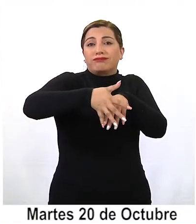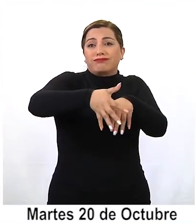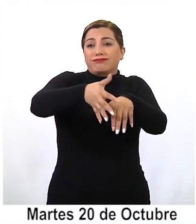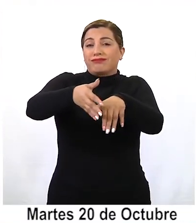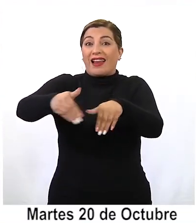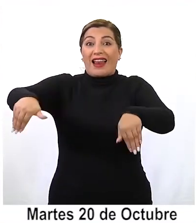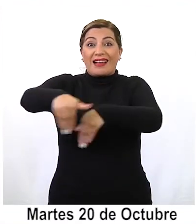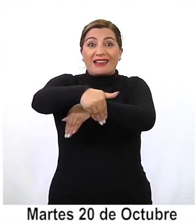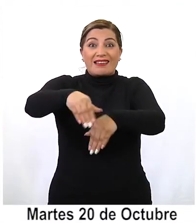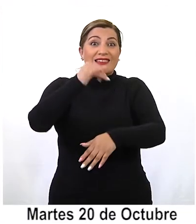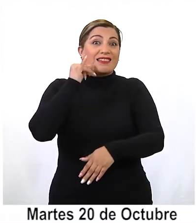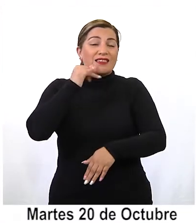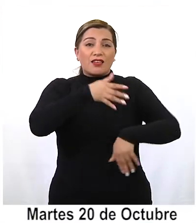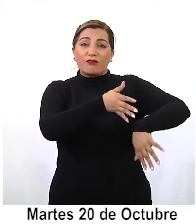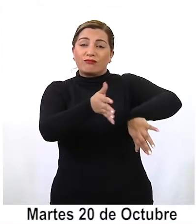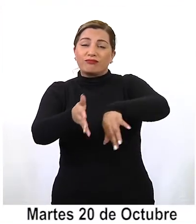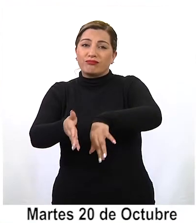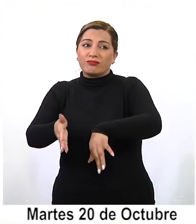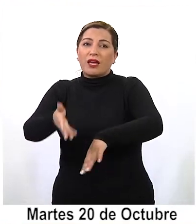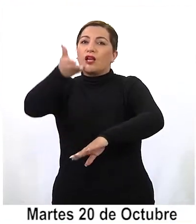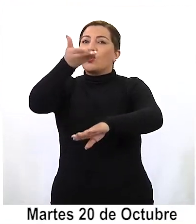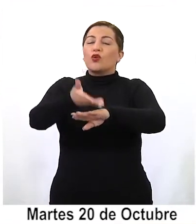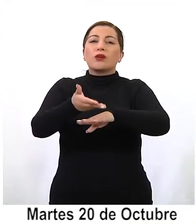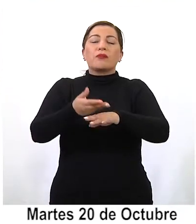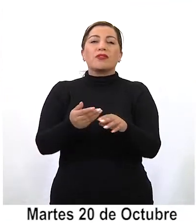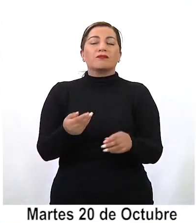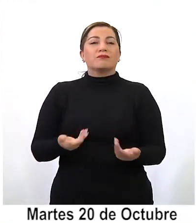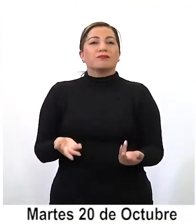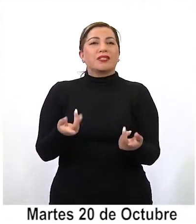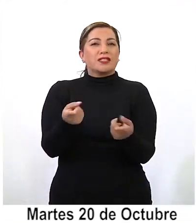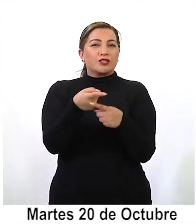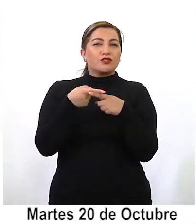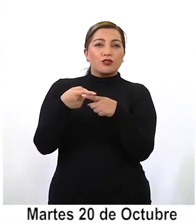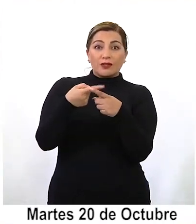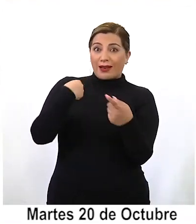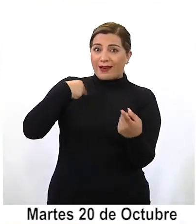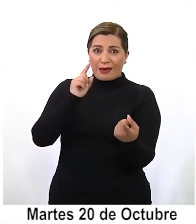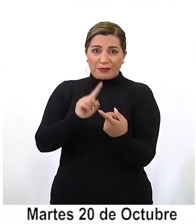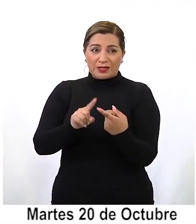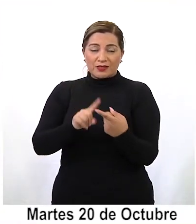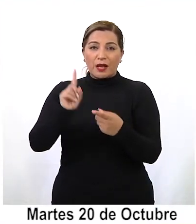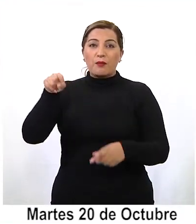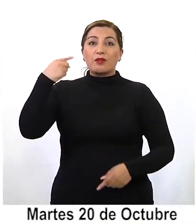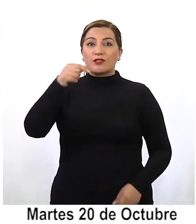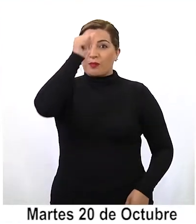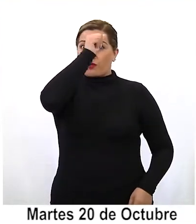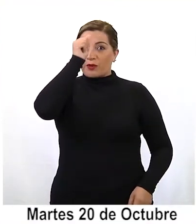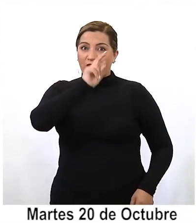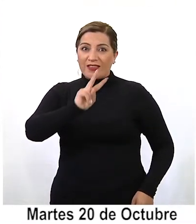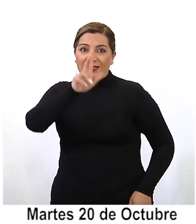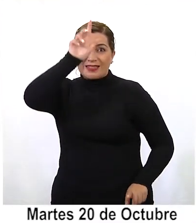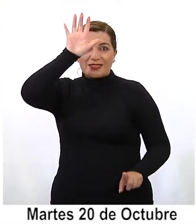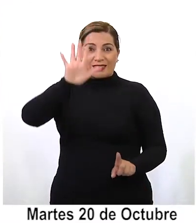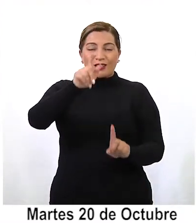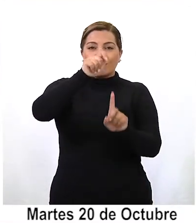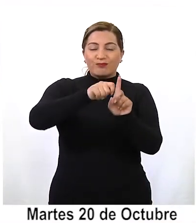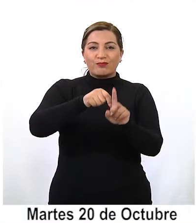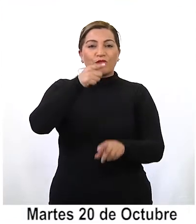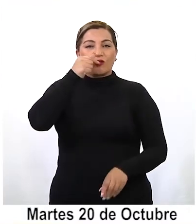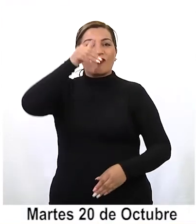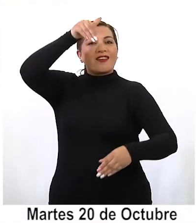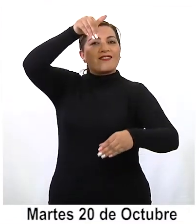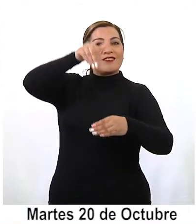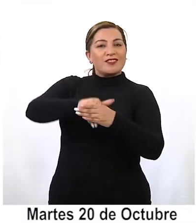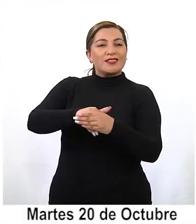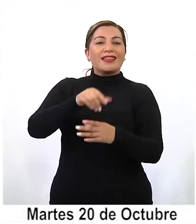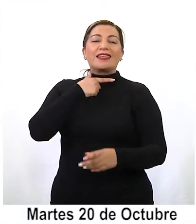calles de la ciudad reiterando el llamado de las demandas sociales y a participar este próximo domingo 25 en el plebiscito